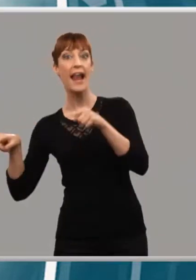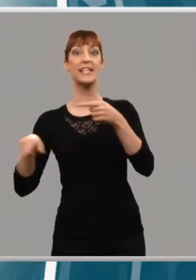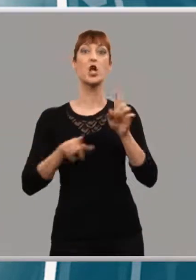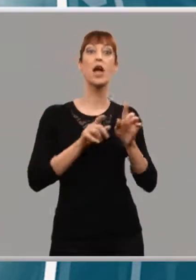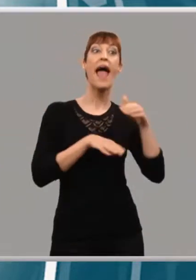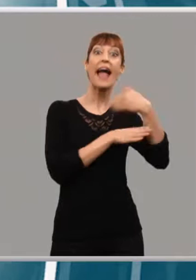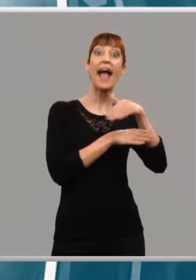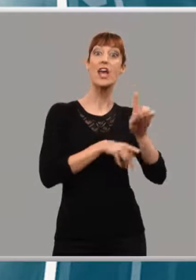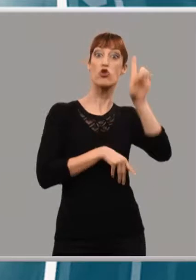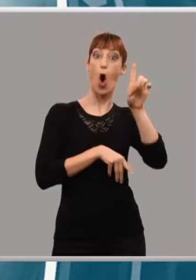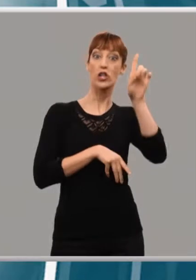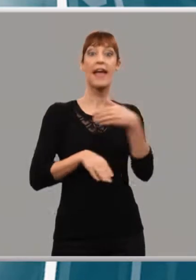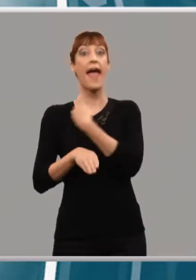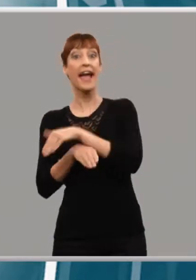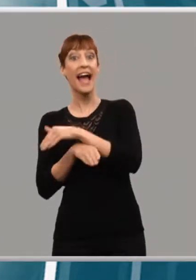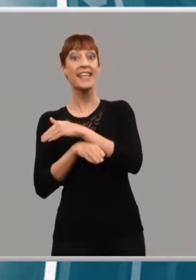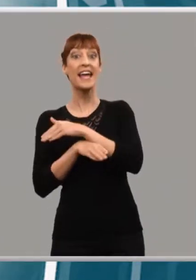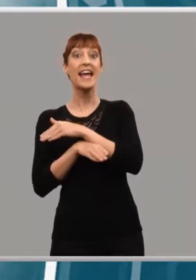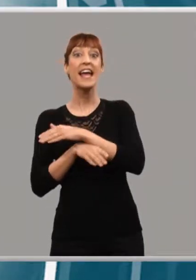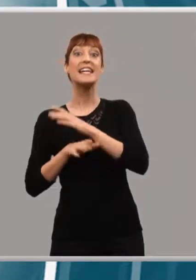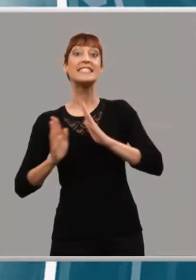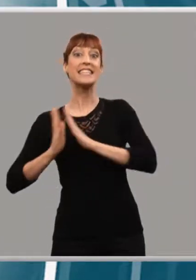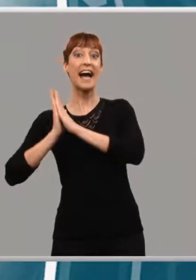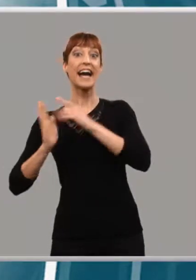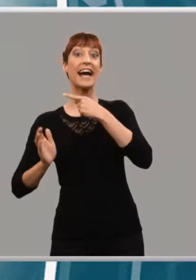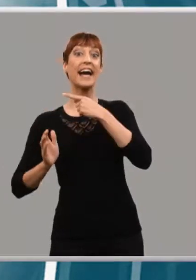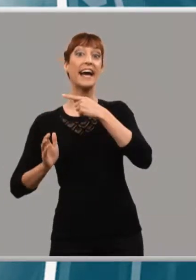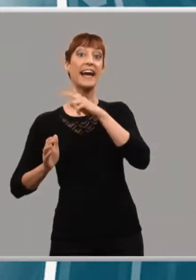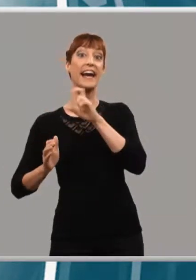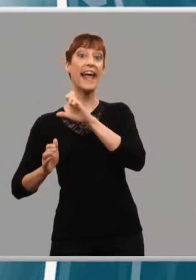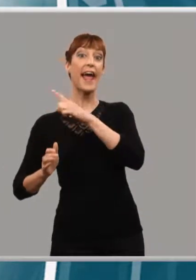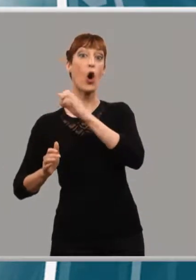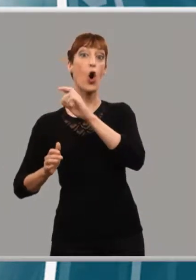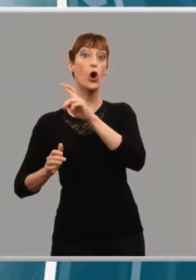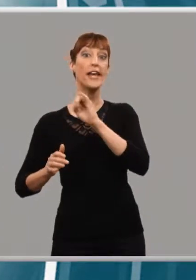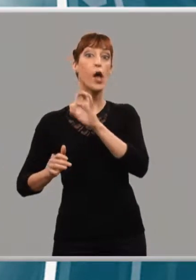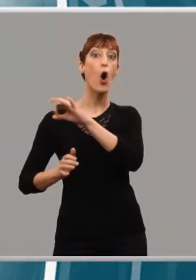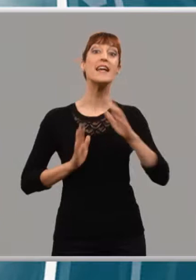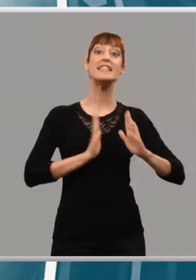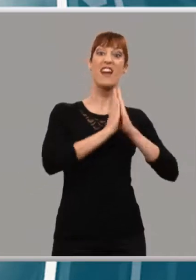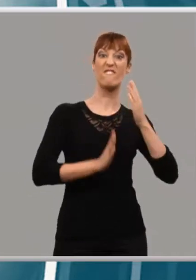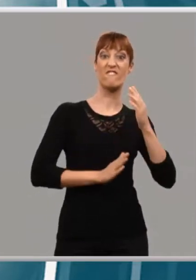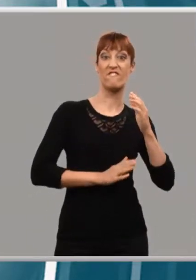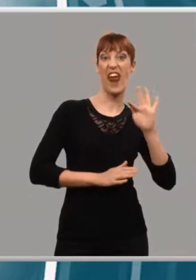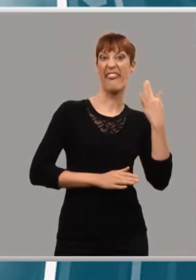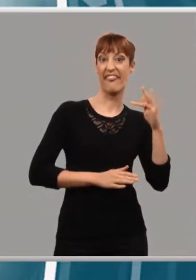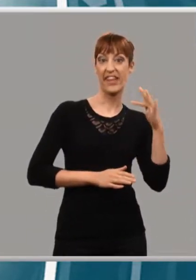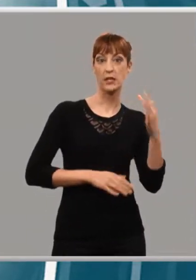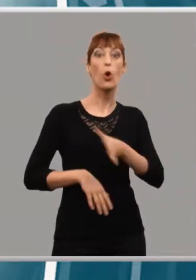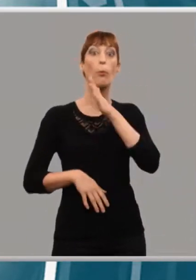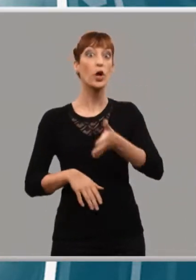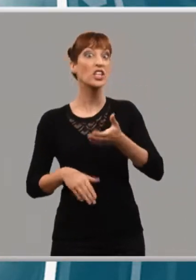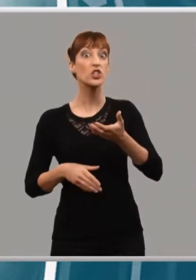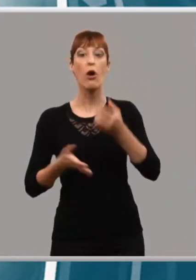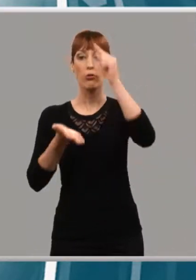la calle Norte, San Gregorio y San Francisco. Esta actuación no supone un sobrecoste para el Ayuntamiento ya que está incluido en el contrato anual de